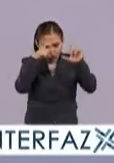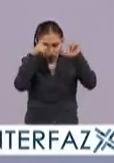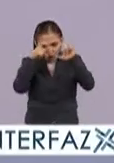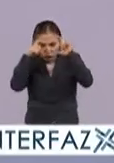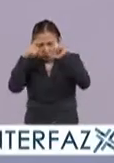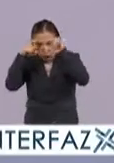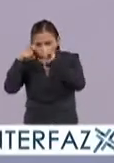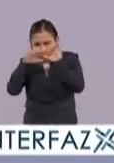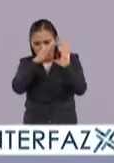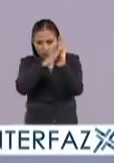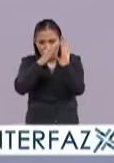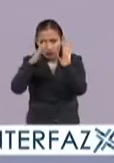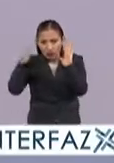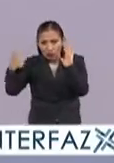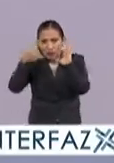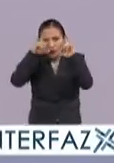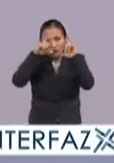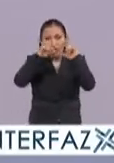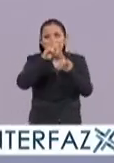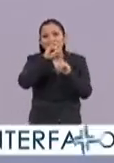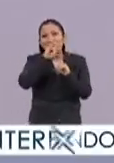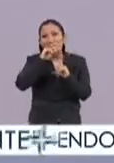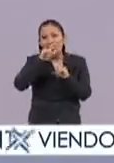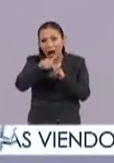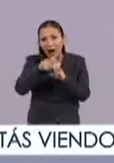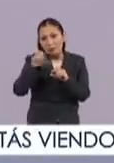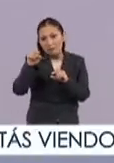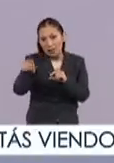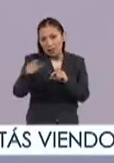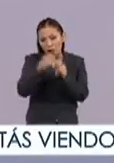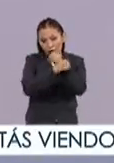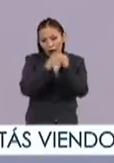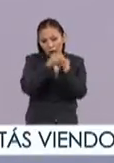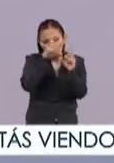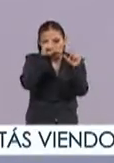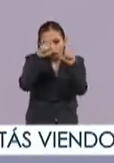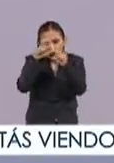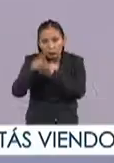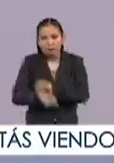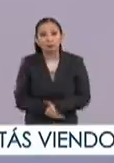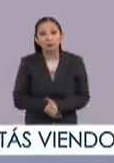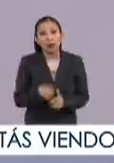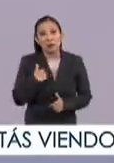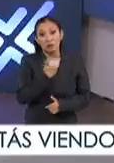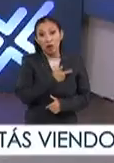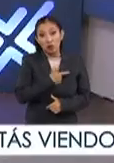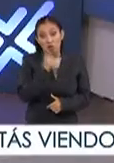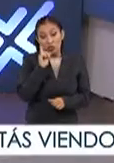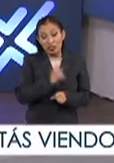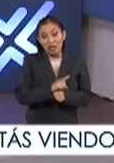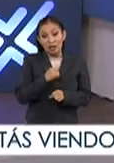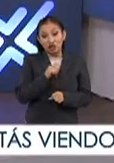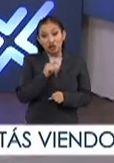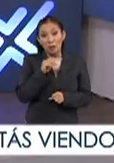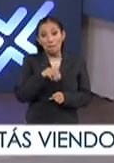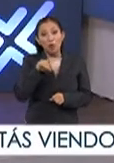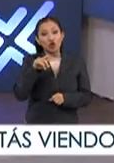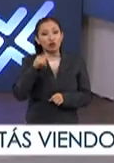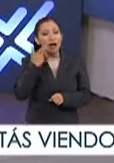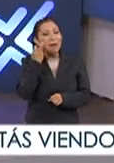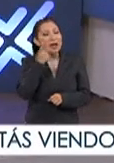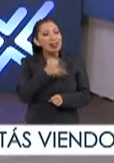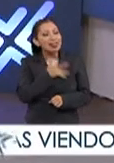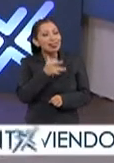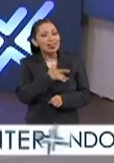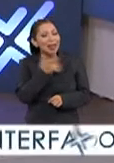fotografías que se vuelven fotografías digitales de estos mismos objetos pues muy bien me gustaría hacer un día de estos un stop motion a ver que se